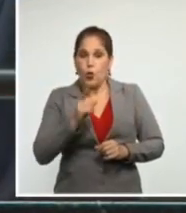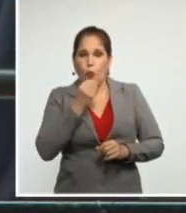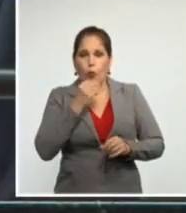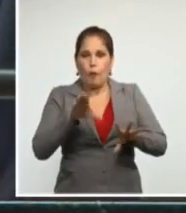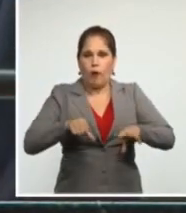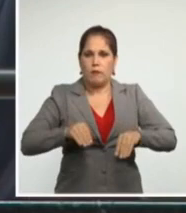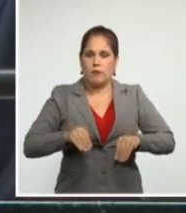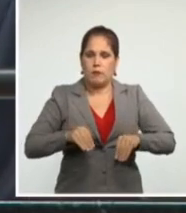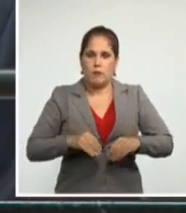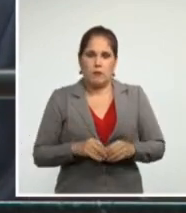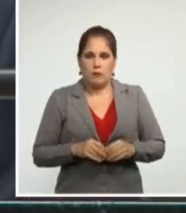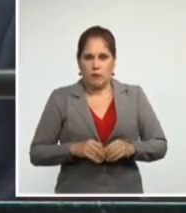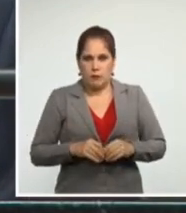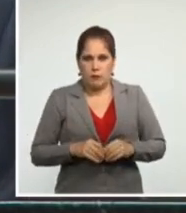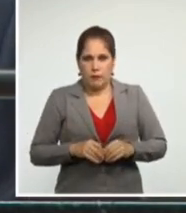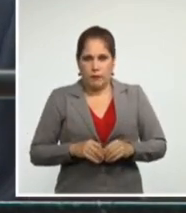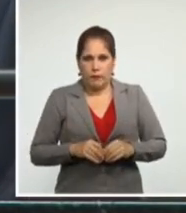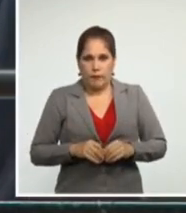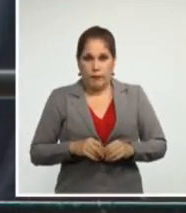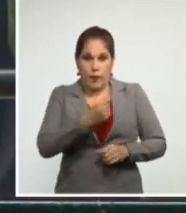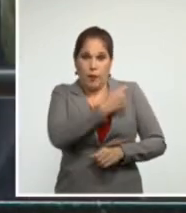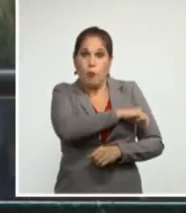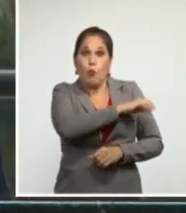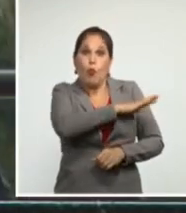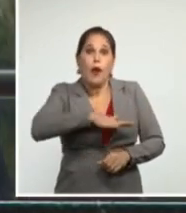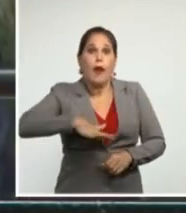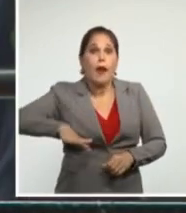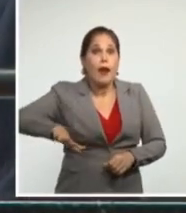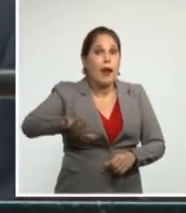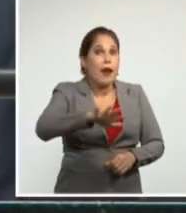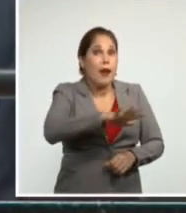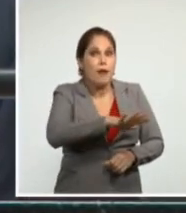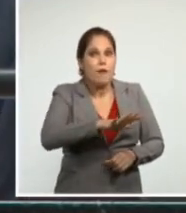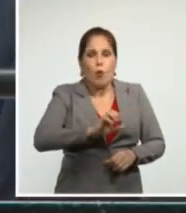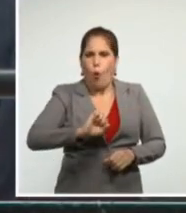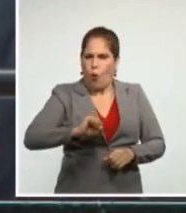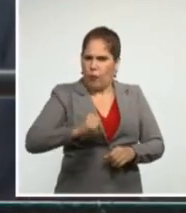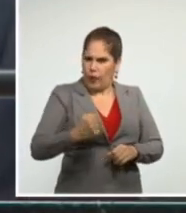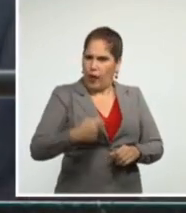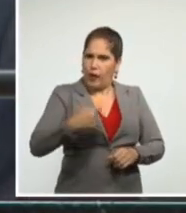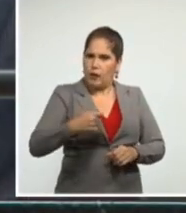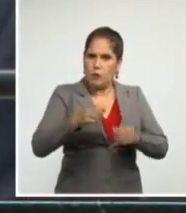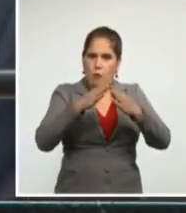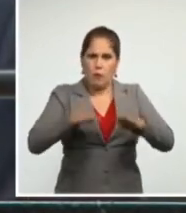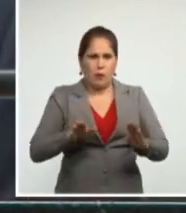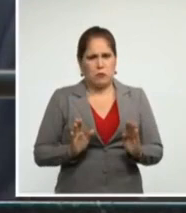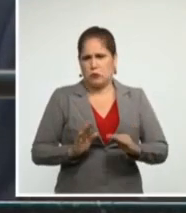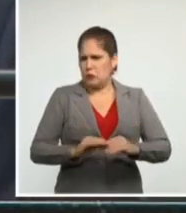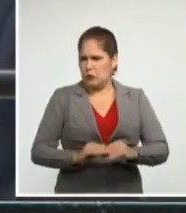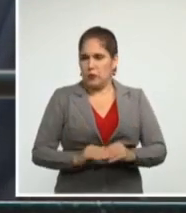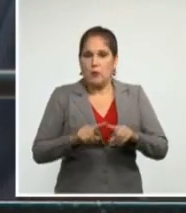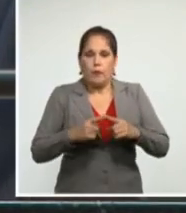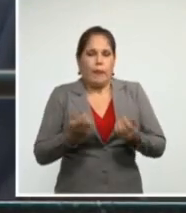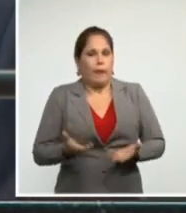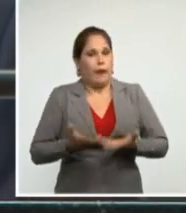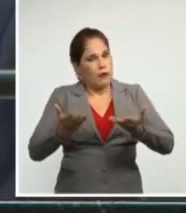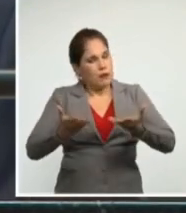privar a un pueblo entero del derecho a la paz, al desarrollo,